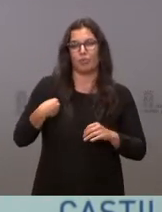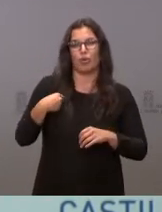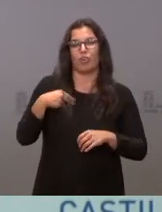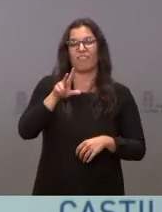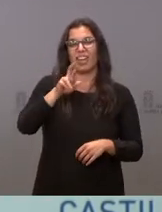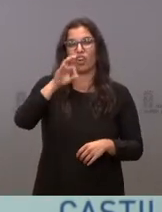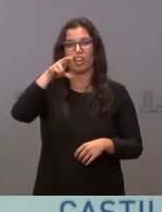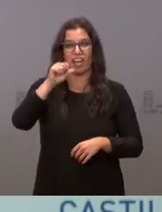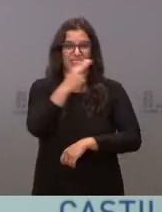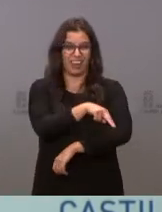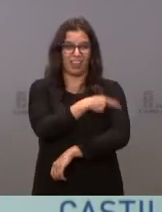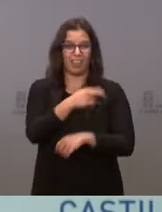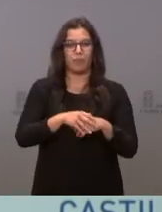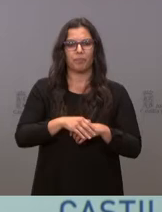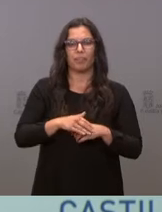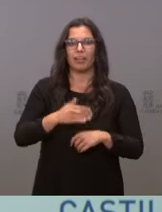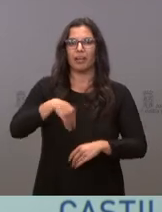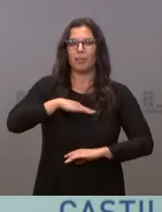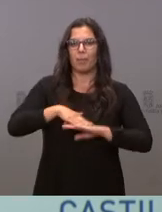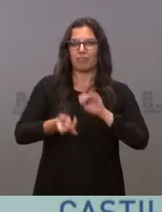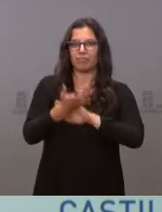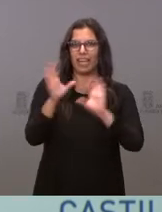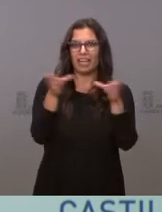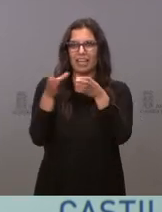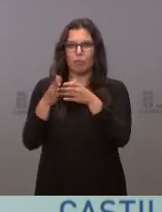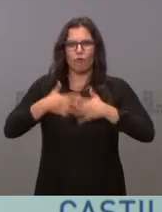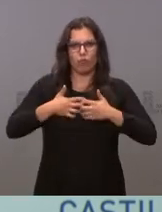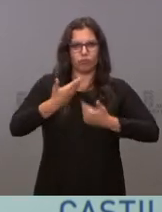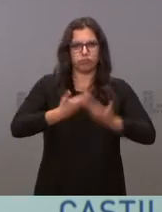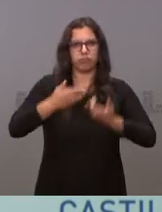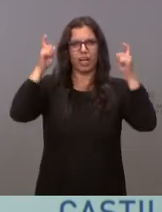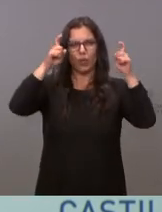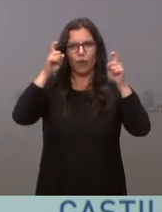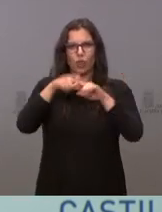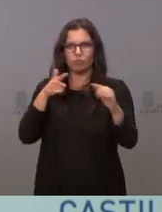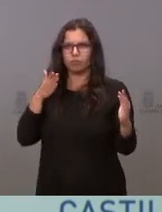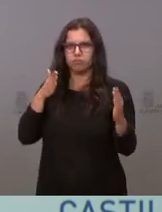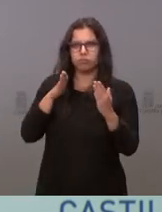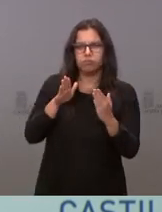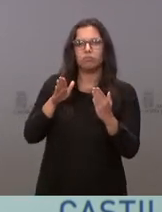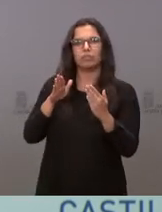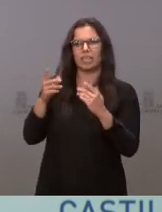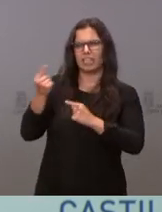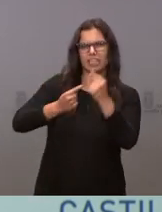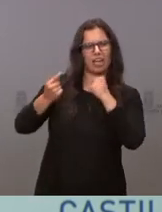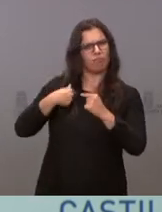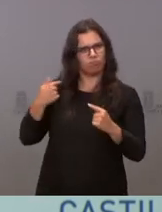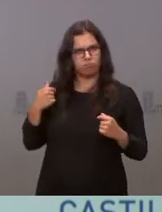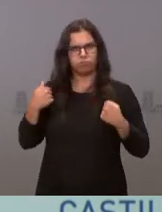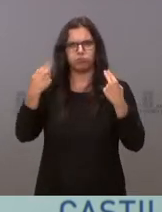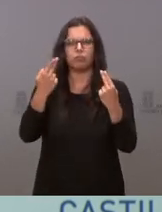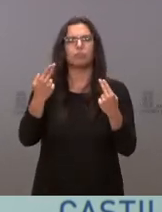la capacidad de gestionar equipos, de hacer funcionar la educación, de enfrentarse a las críticas y de